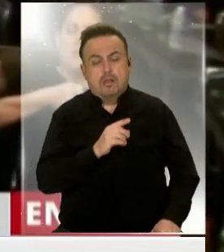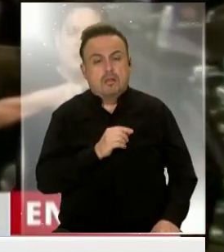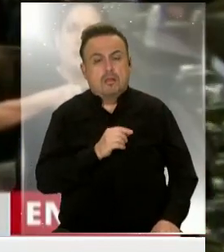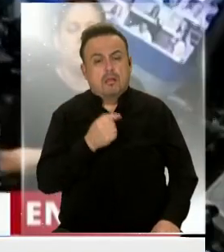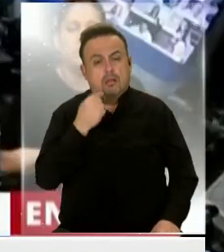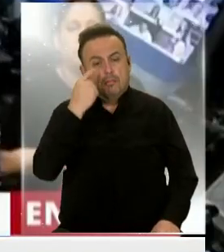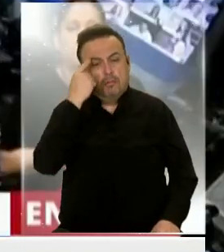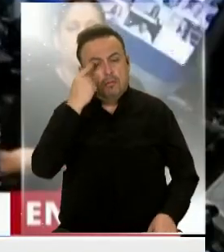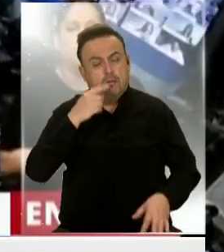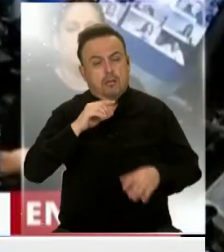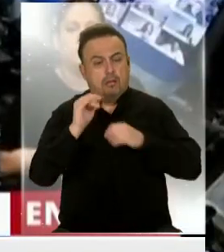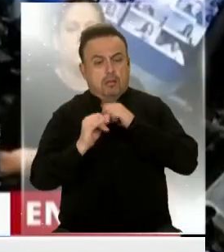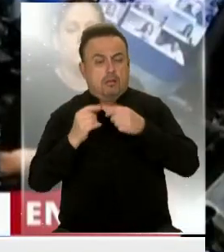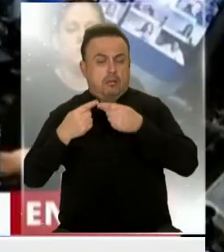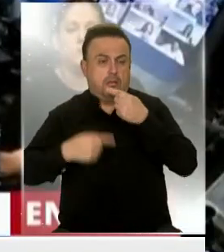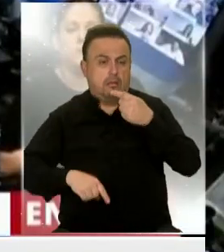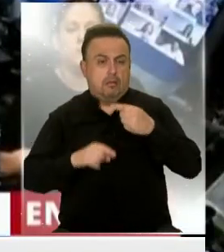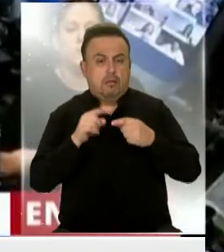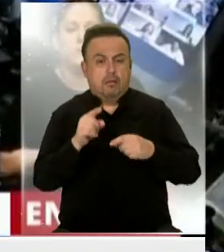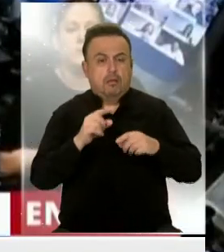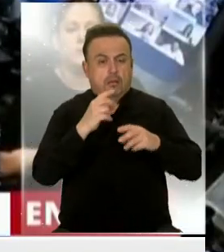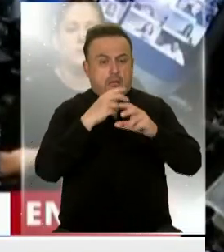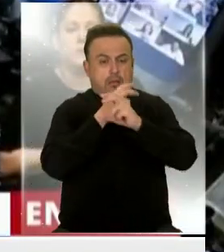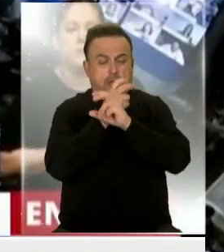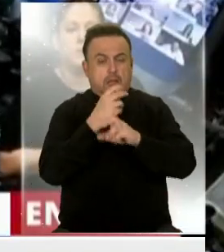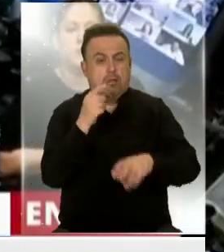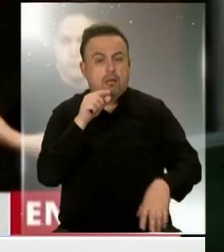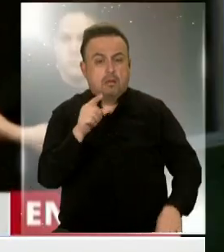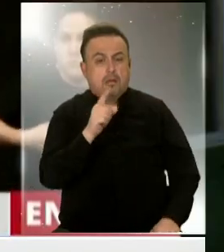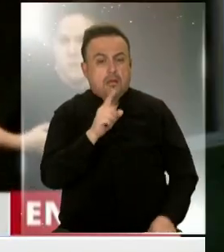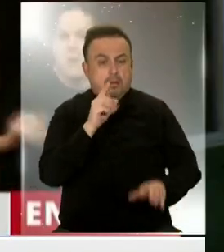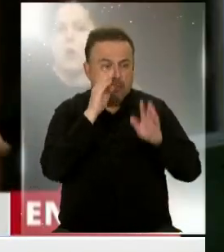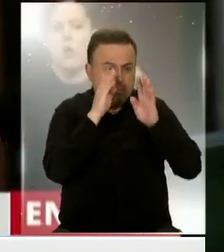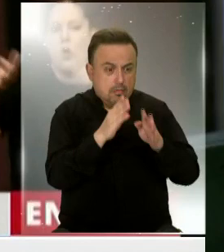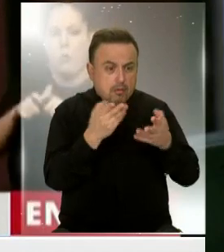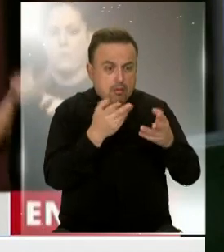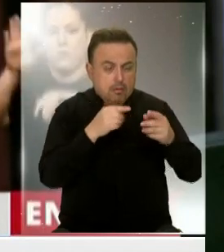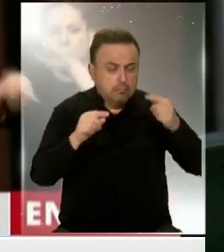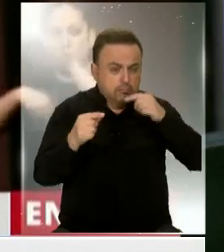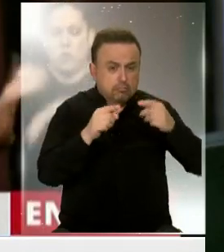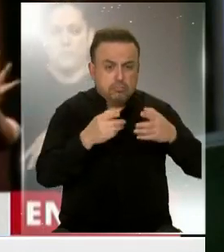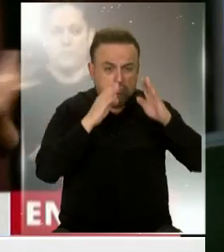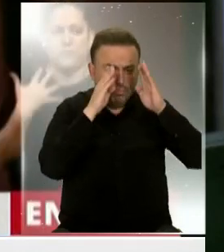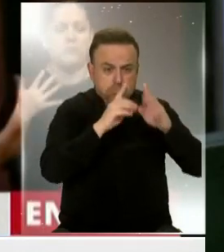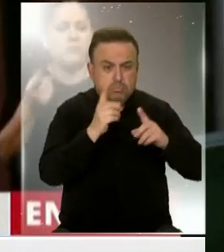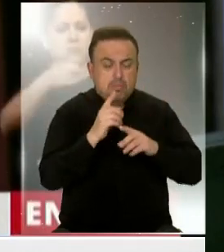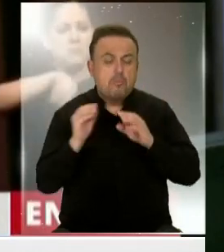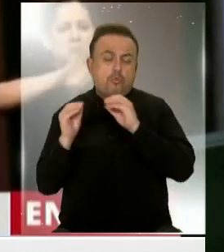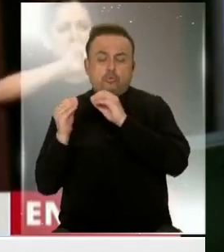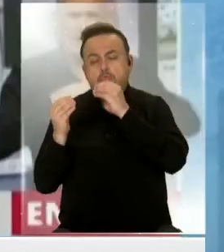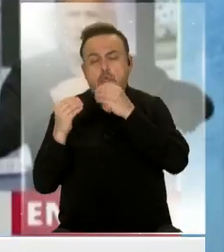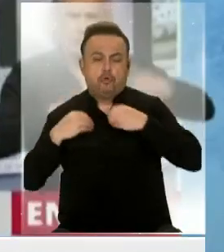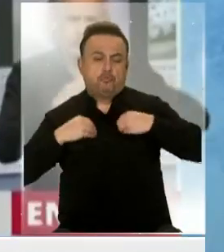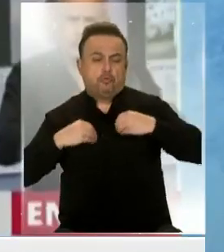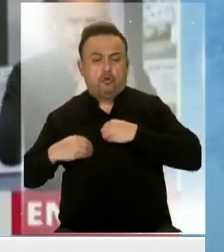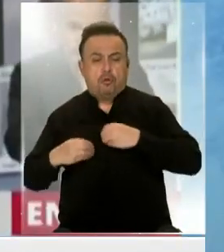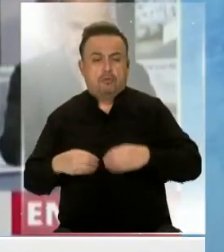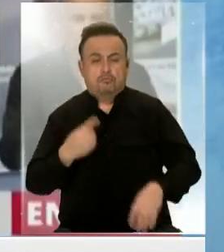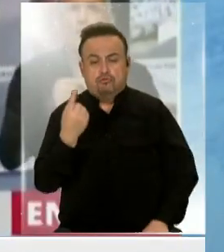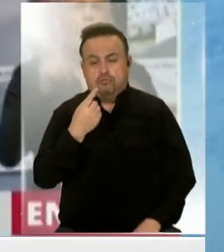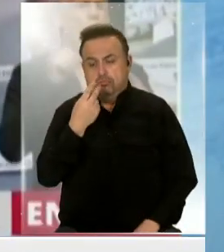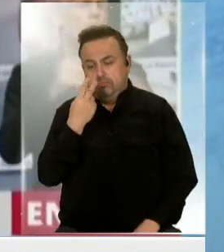pensó que se le había caído internet, que no funcionaba su cámara, pero él tampoco estaba atento a lo que se estaba discutiendo. No, el registro habla por sí solo.